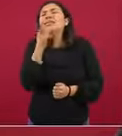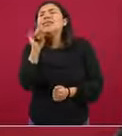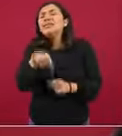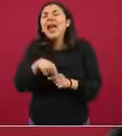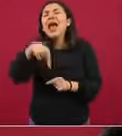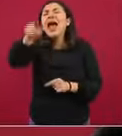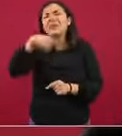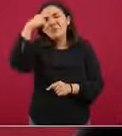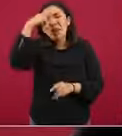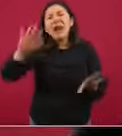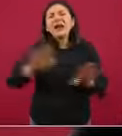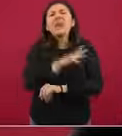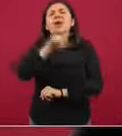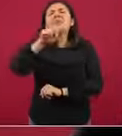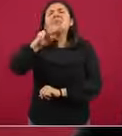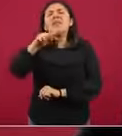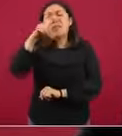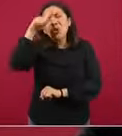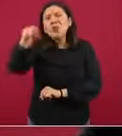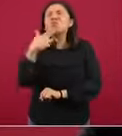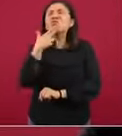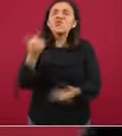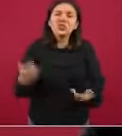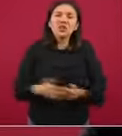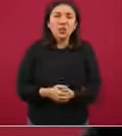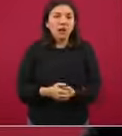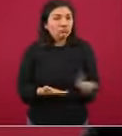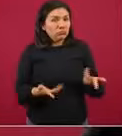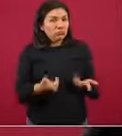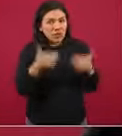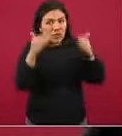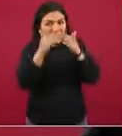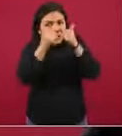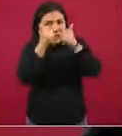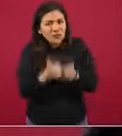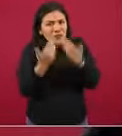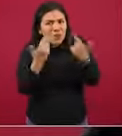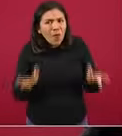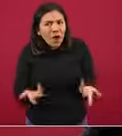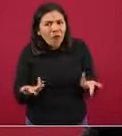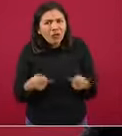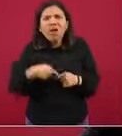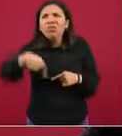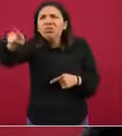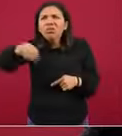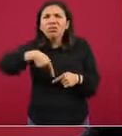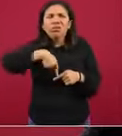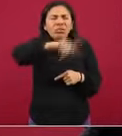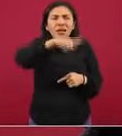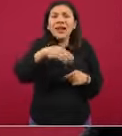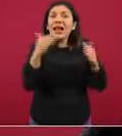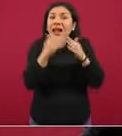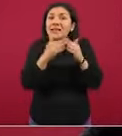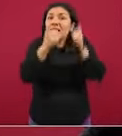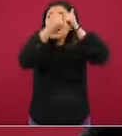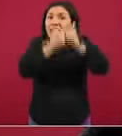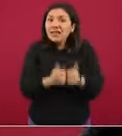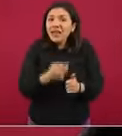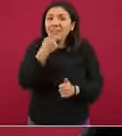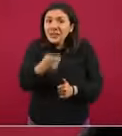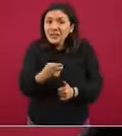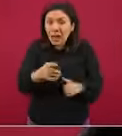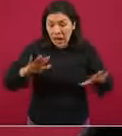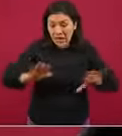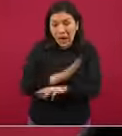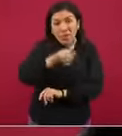cambiar un televisor porque no sé qué. Digo, no, entonces no están entendiendo, no están entendiendo que es quedarse en casa. El cambiar